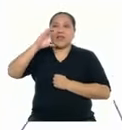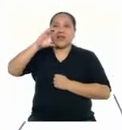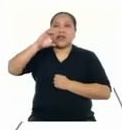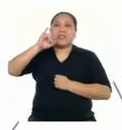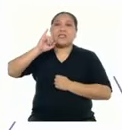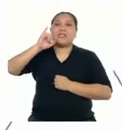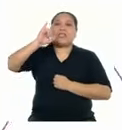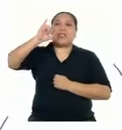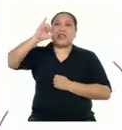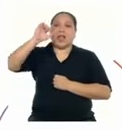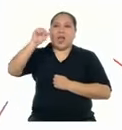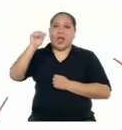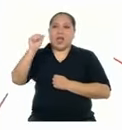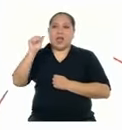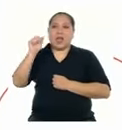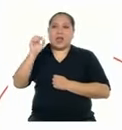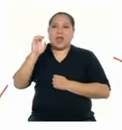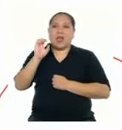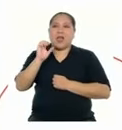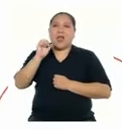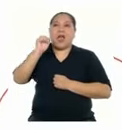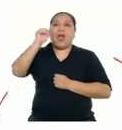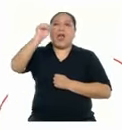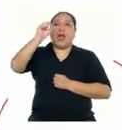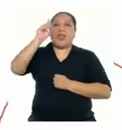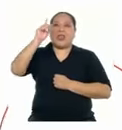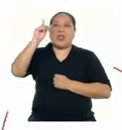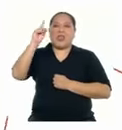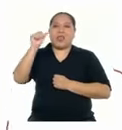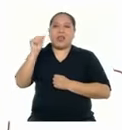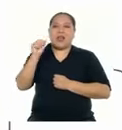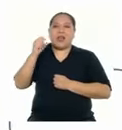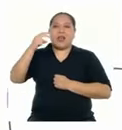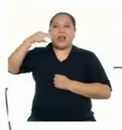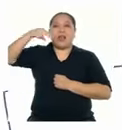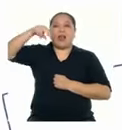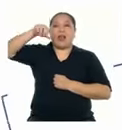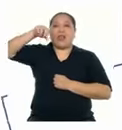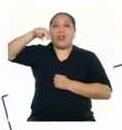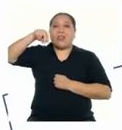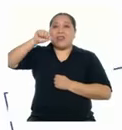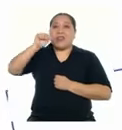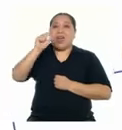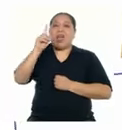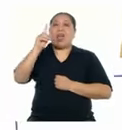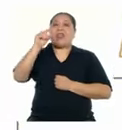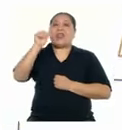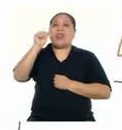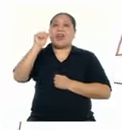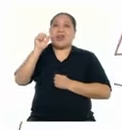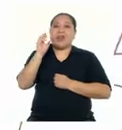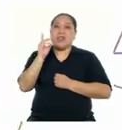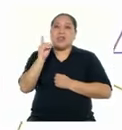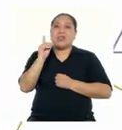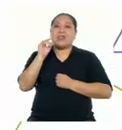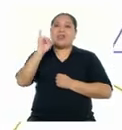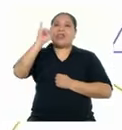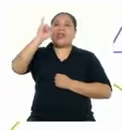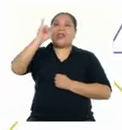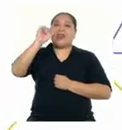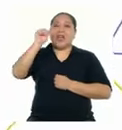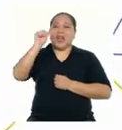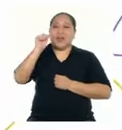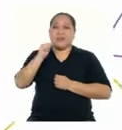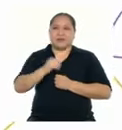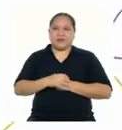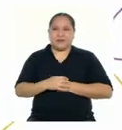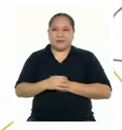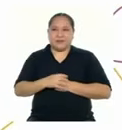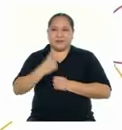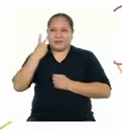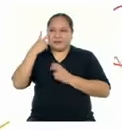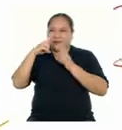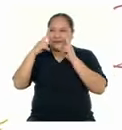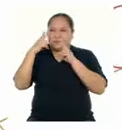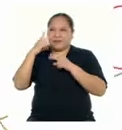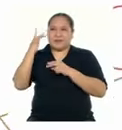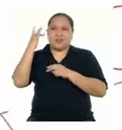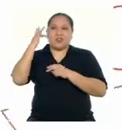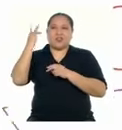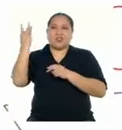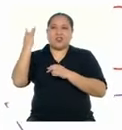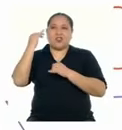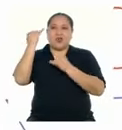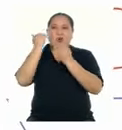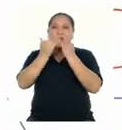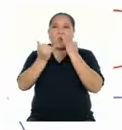vacía, empuñada, nada, día Aquí podemos notar que los